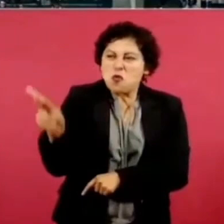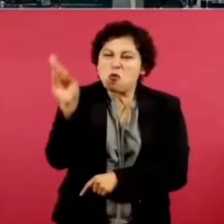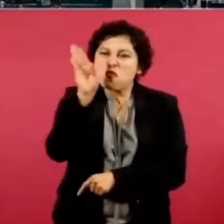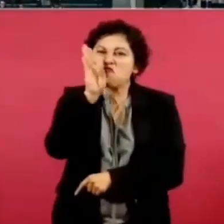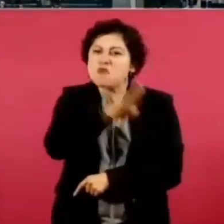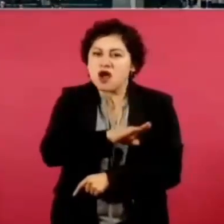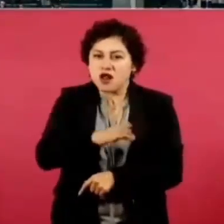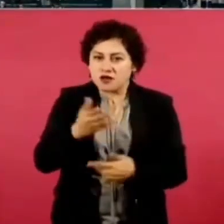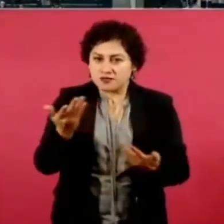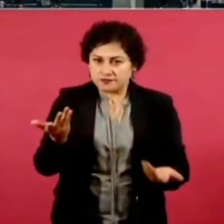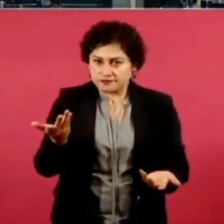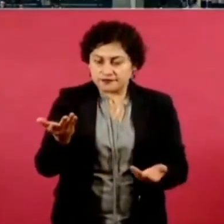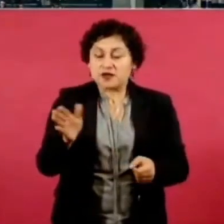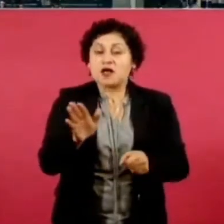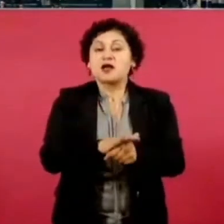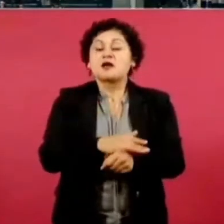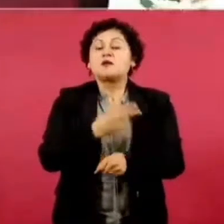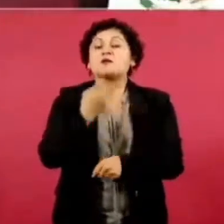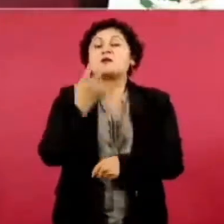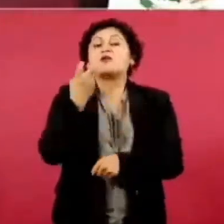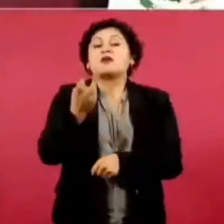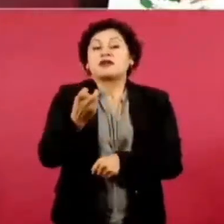sociedad civil,